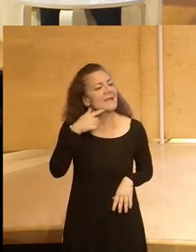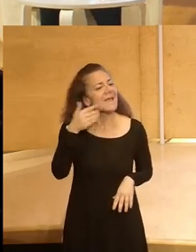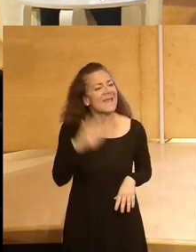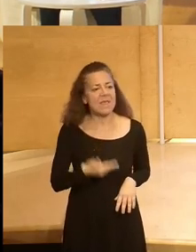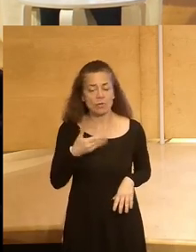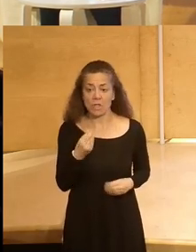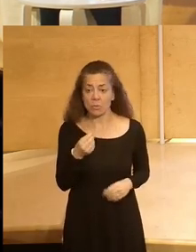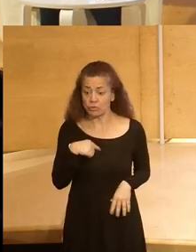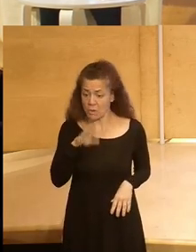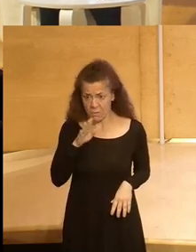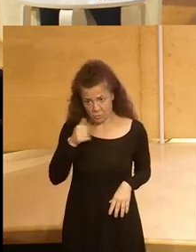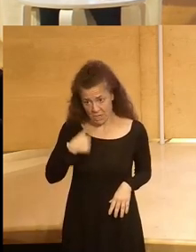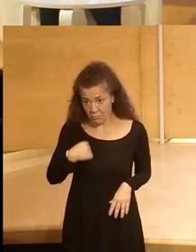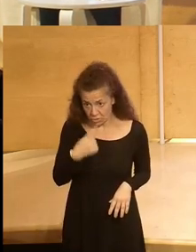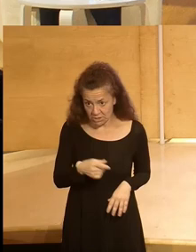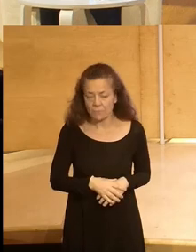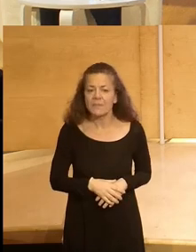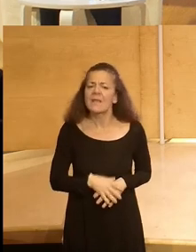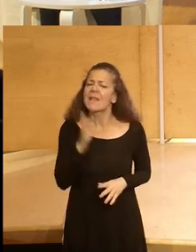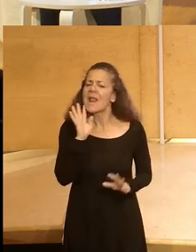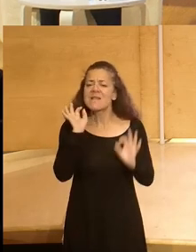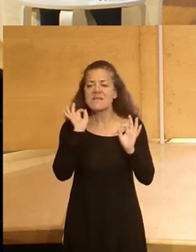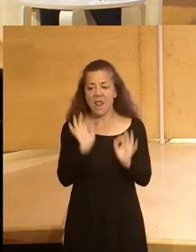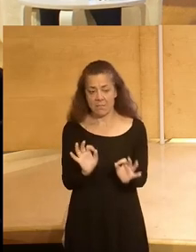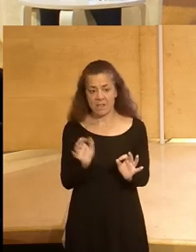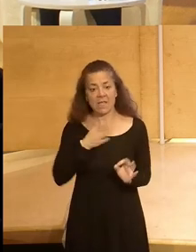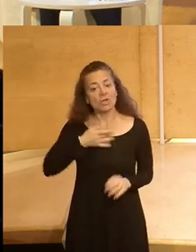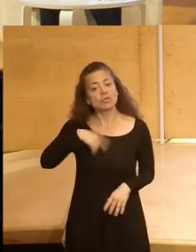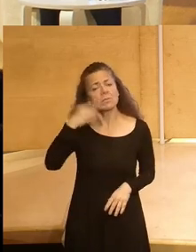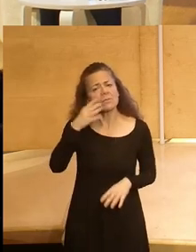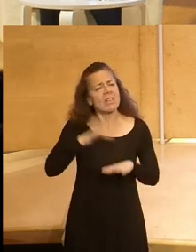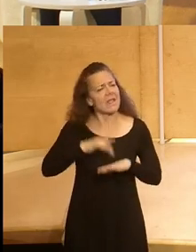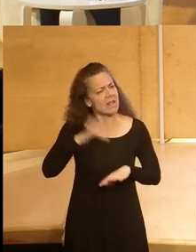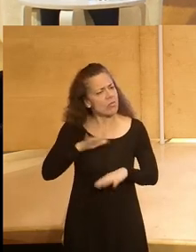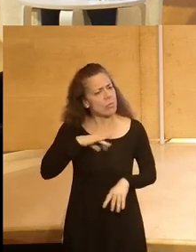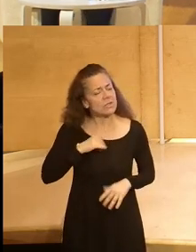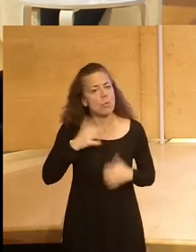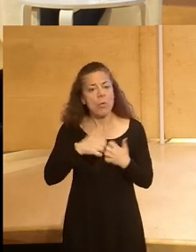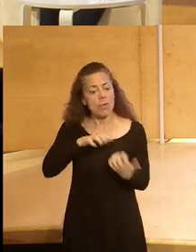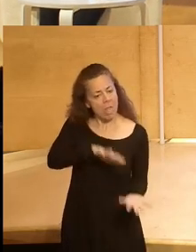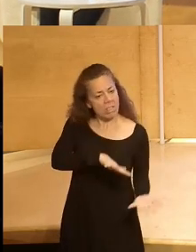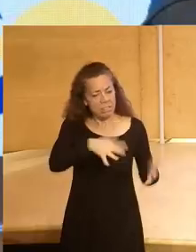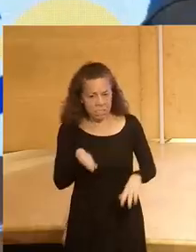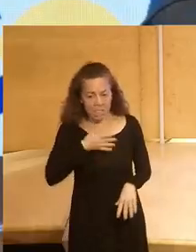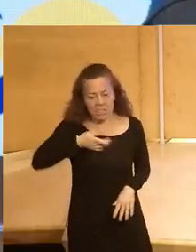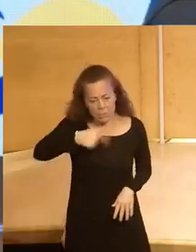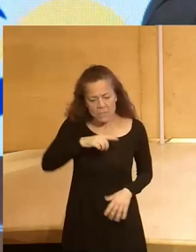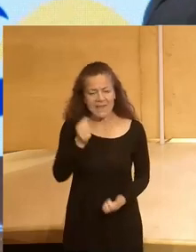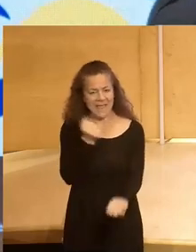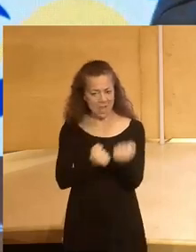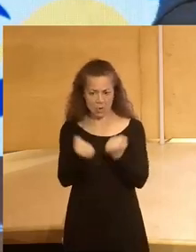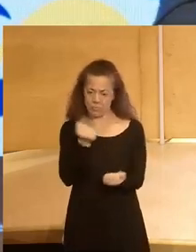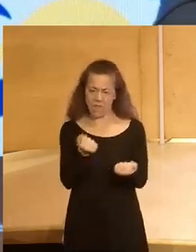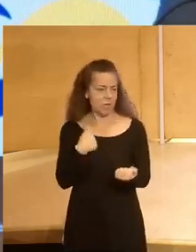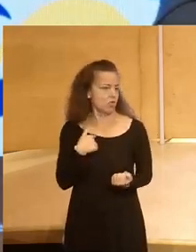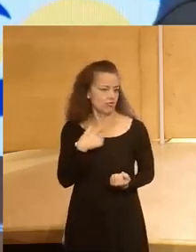importante lo que decíamos antes de realmente que consideremos que la digitalización puede ser un motor transformador de nuestra economía yo creo que